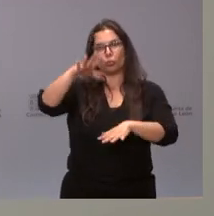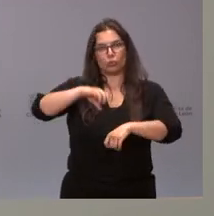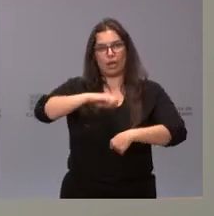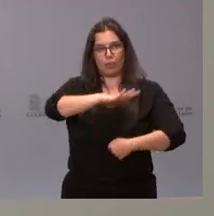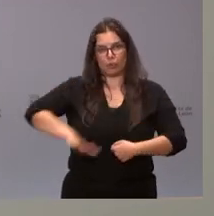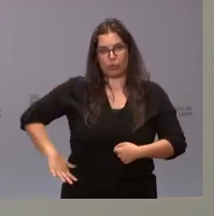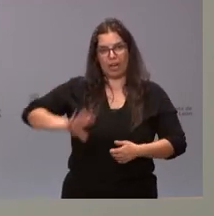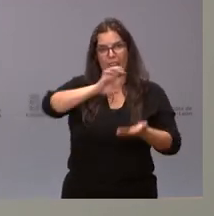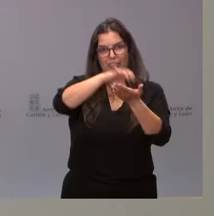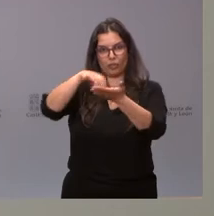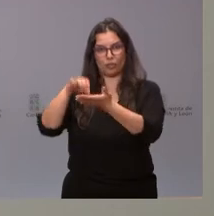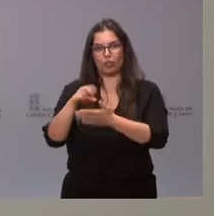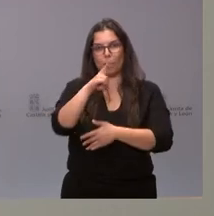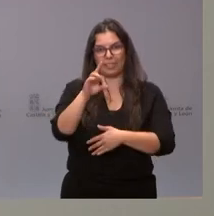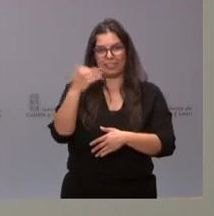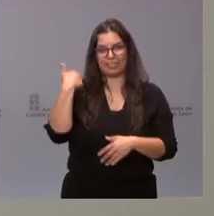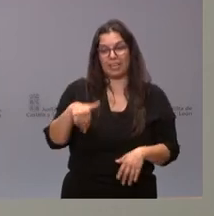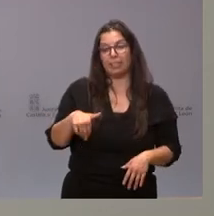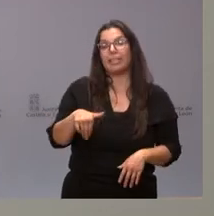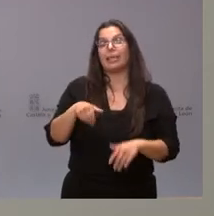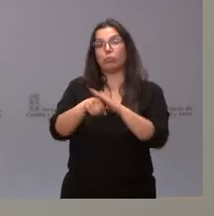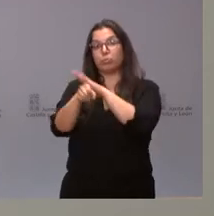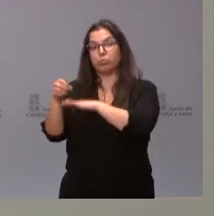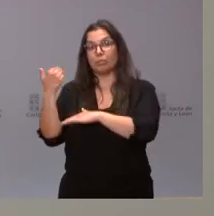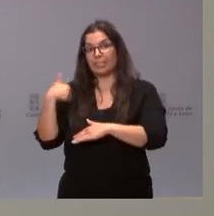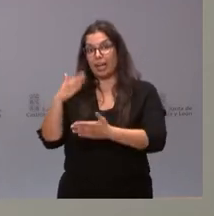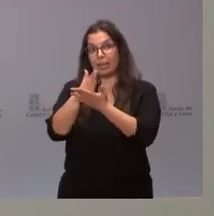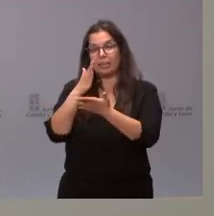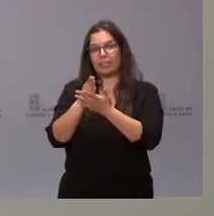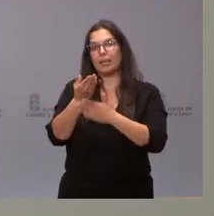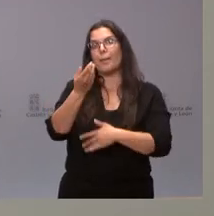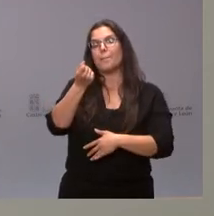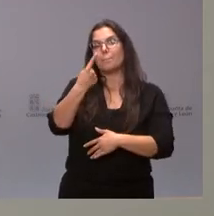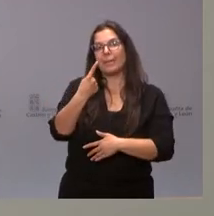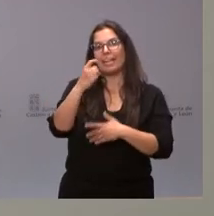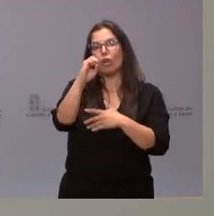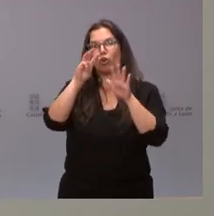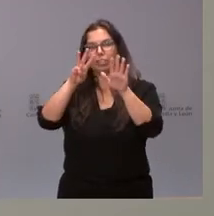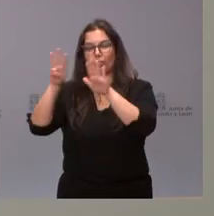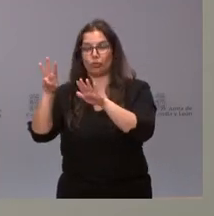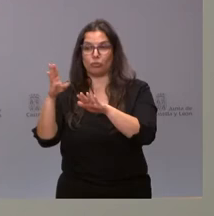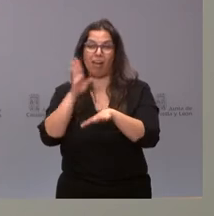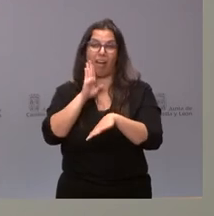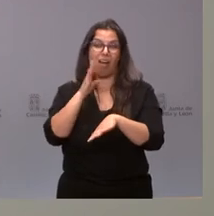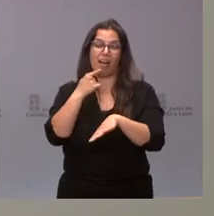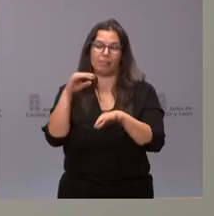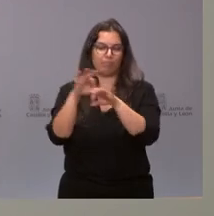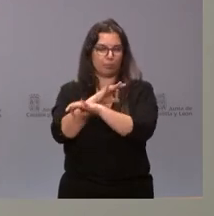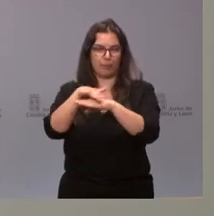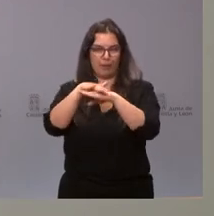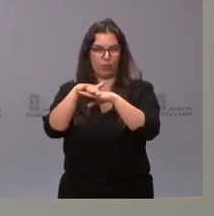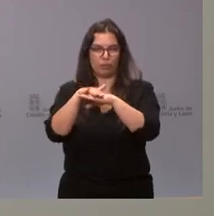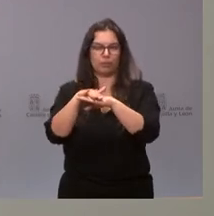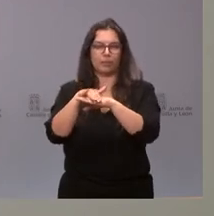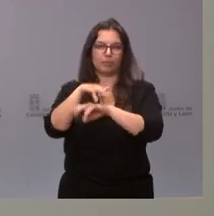personas que están en este momento en los centros educativos son 1.088. Esos son los datos. Les pido disculpas que les he dado algo equivocado